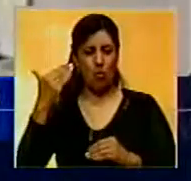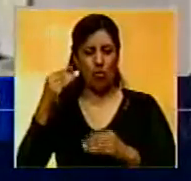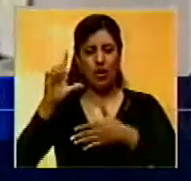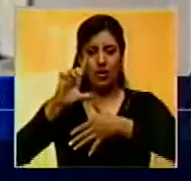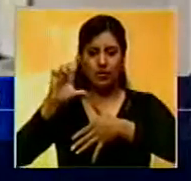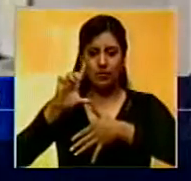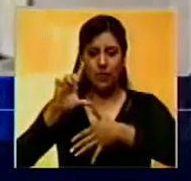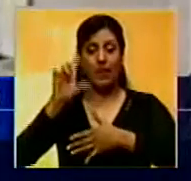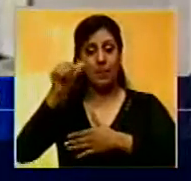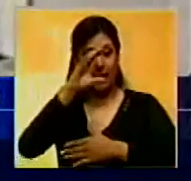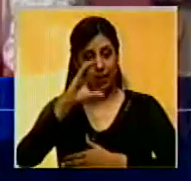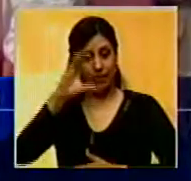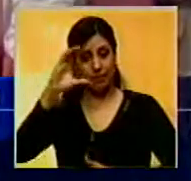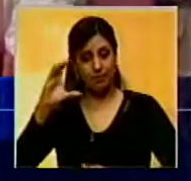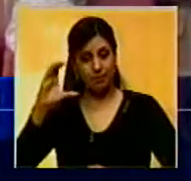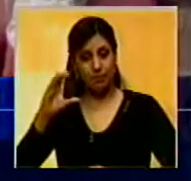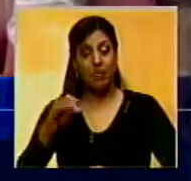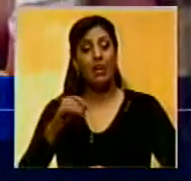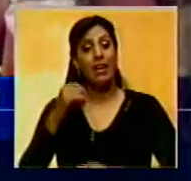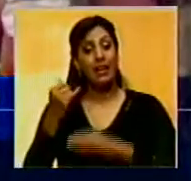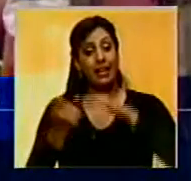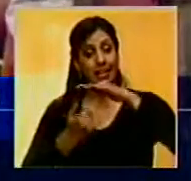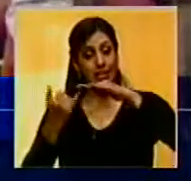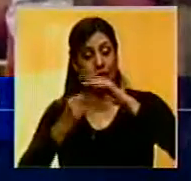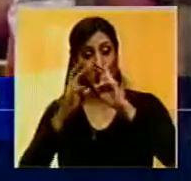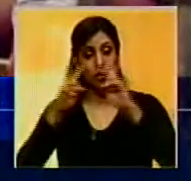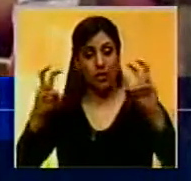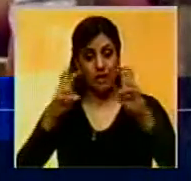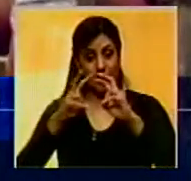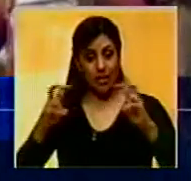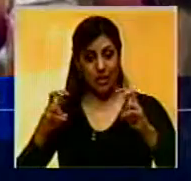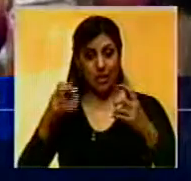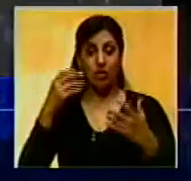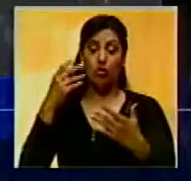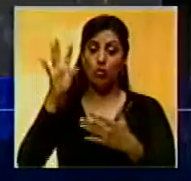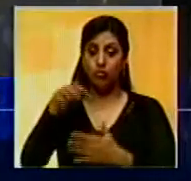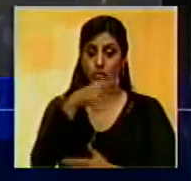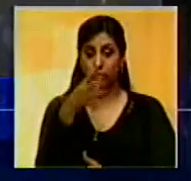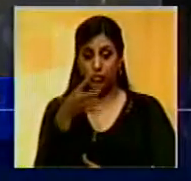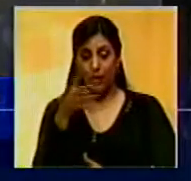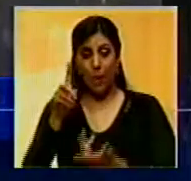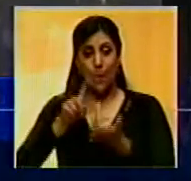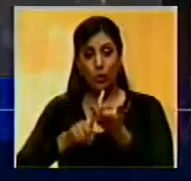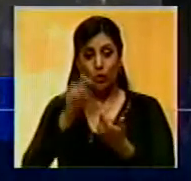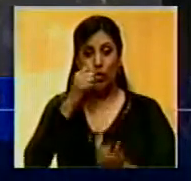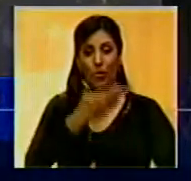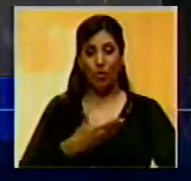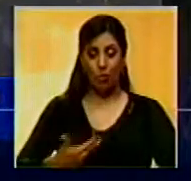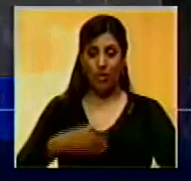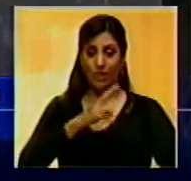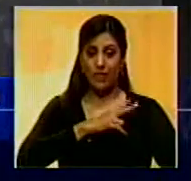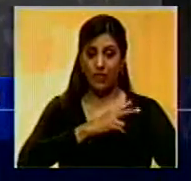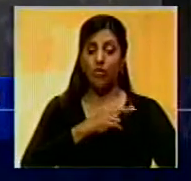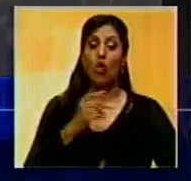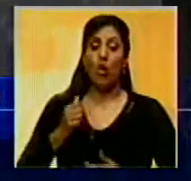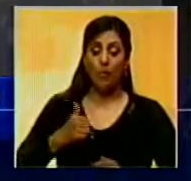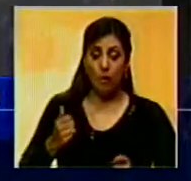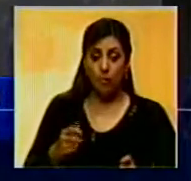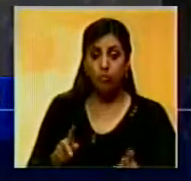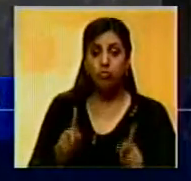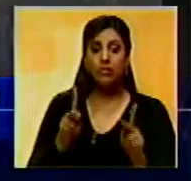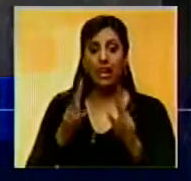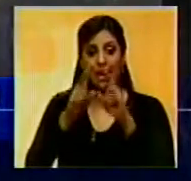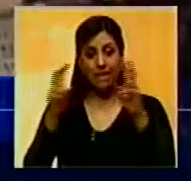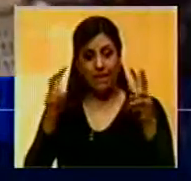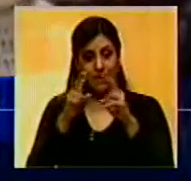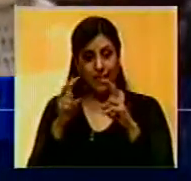América Latina y el Caribe. El Instituto de Investigaciones Patricia Phelps de Cisneros ofrecerá, además, oportunidades para